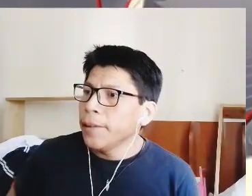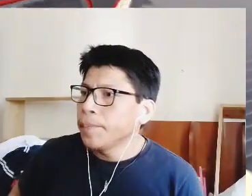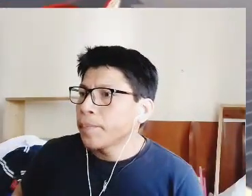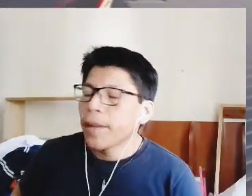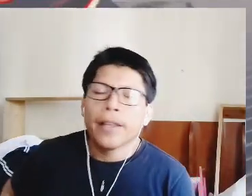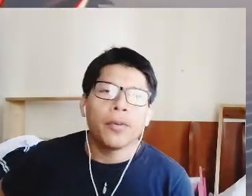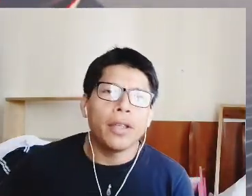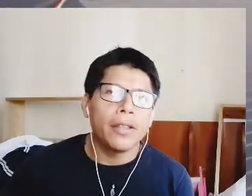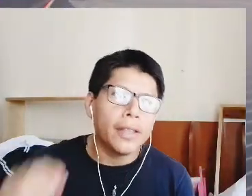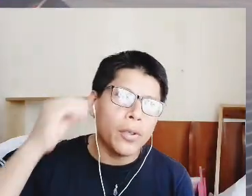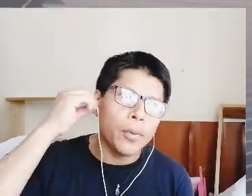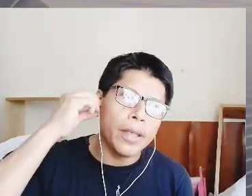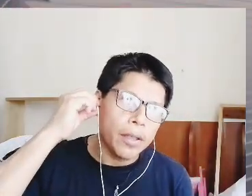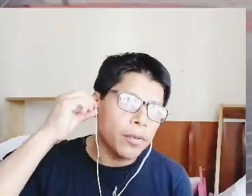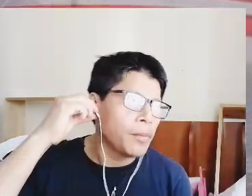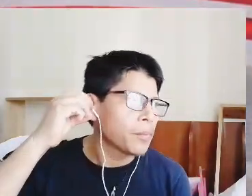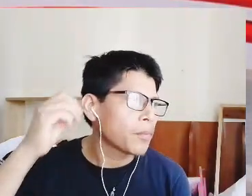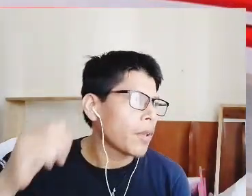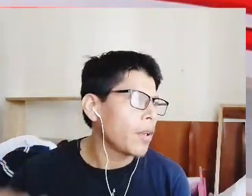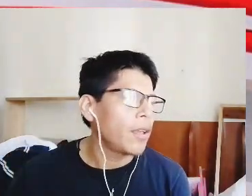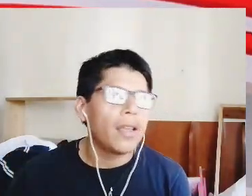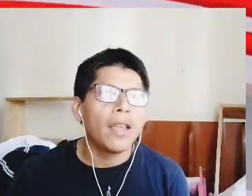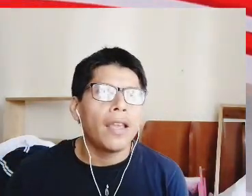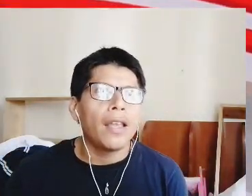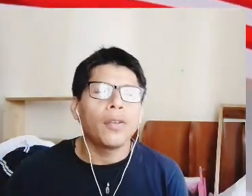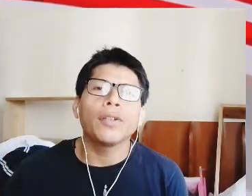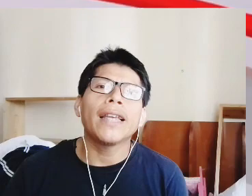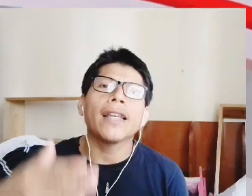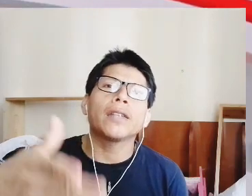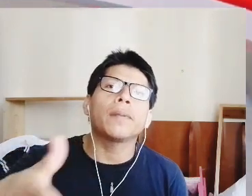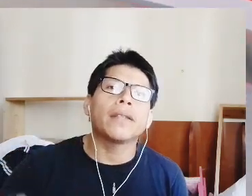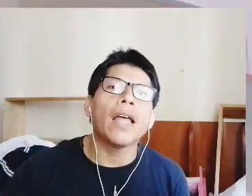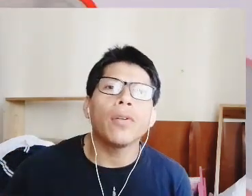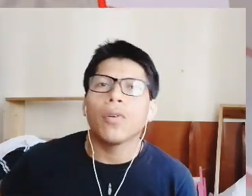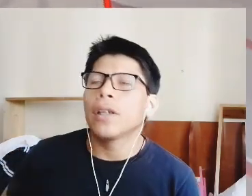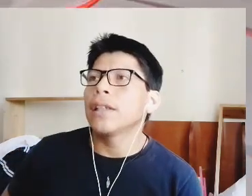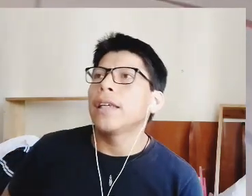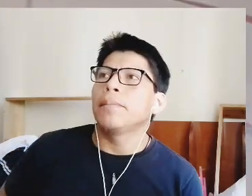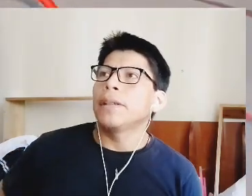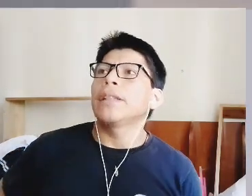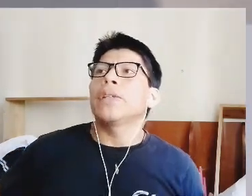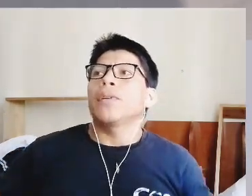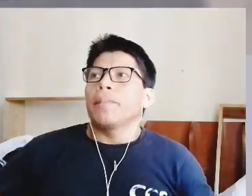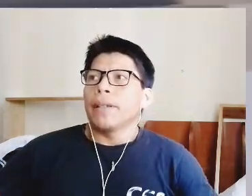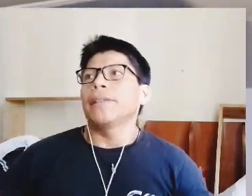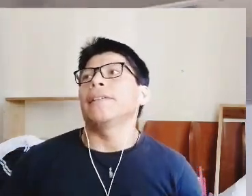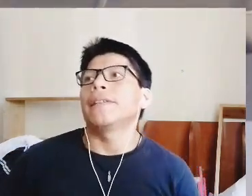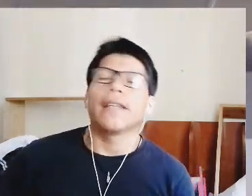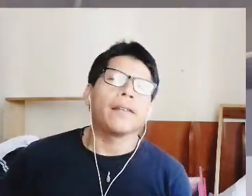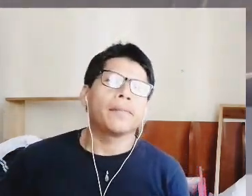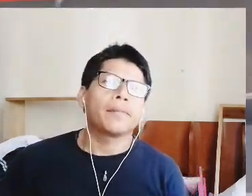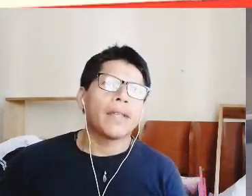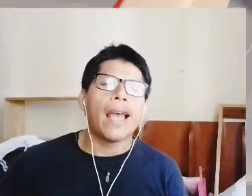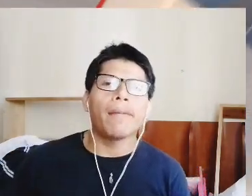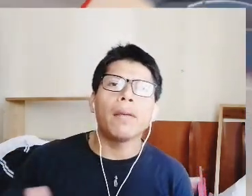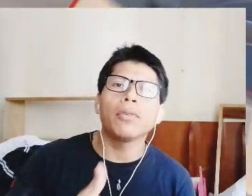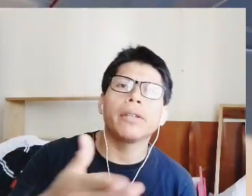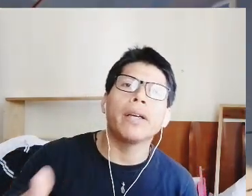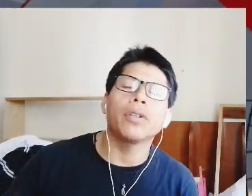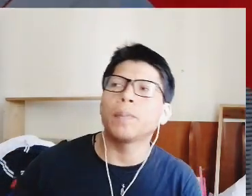ciertamente durante este gobierno no se ha respetado lo que es la investidura presidencia